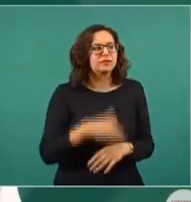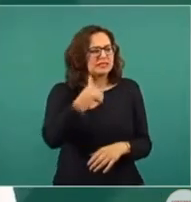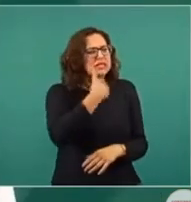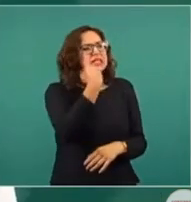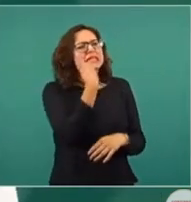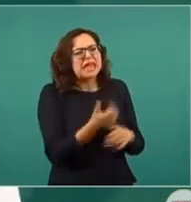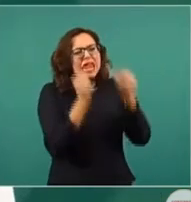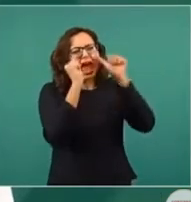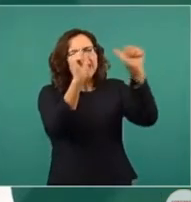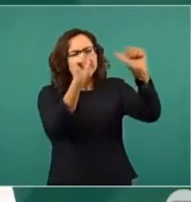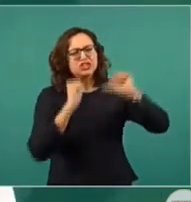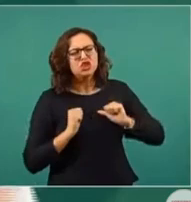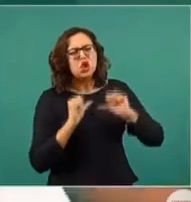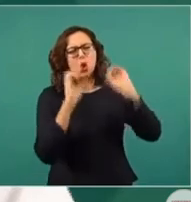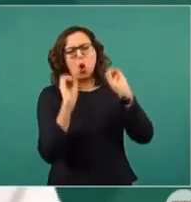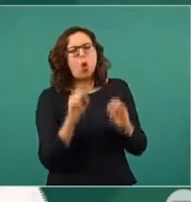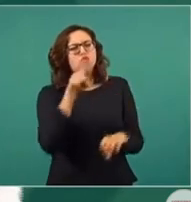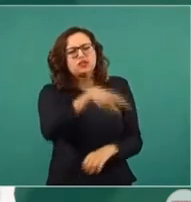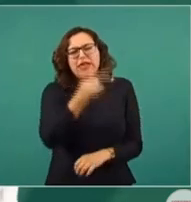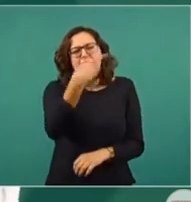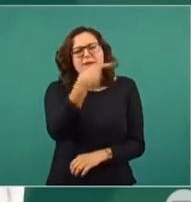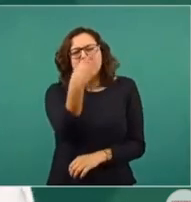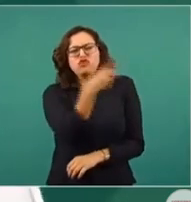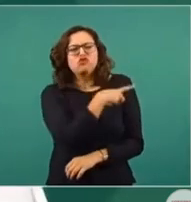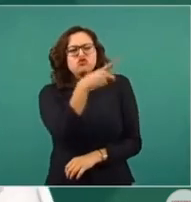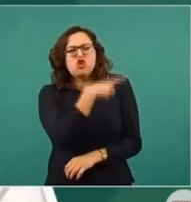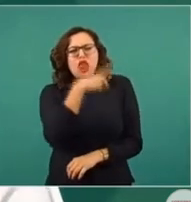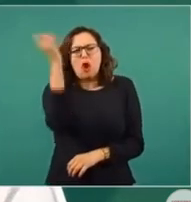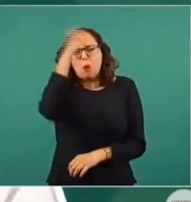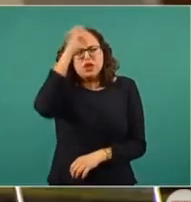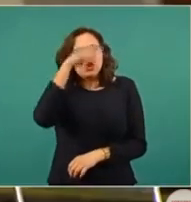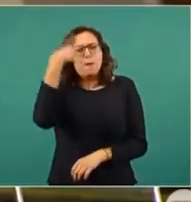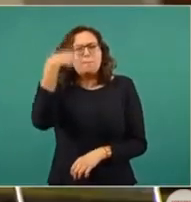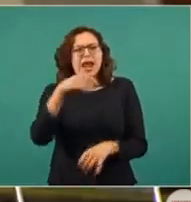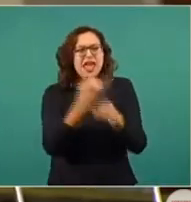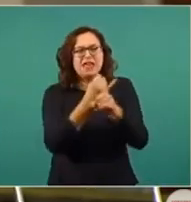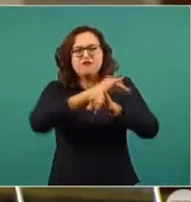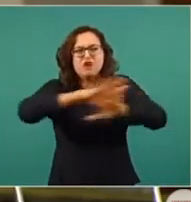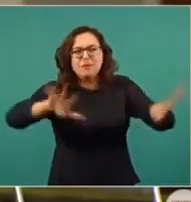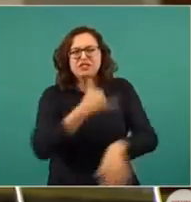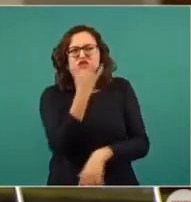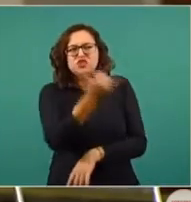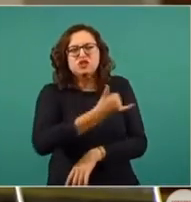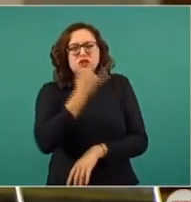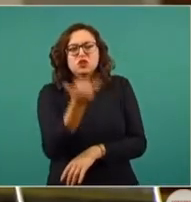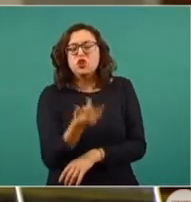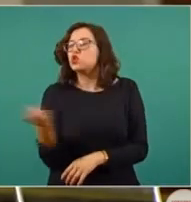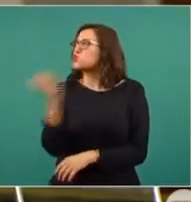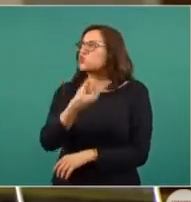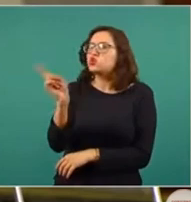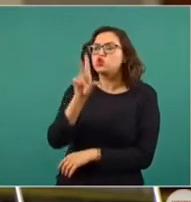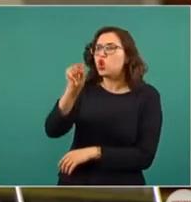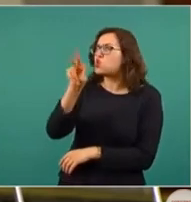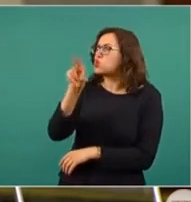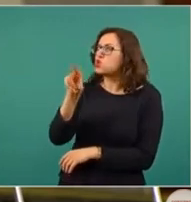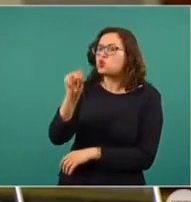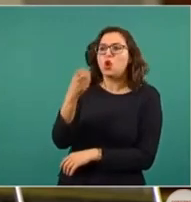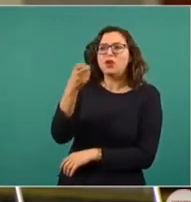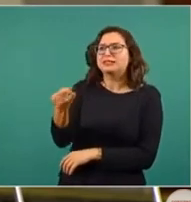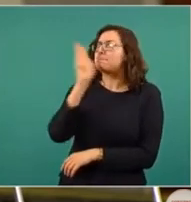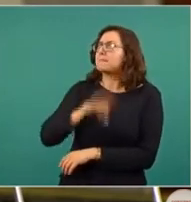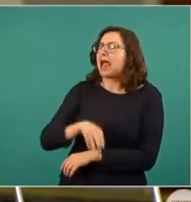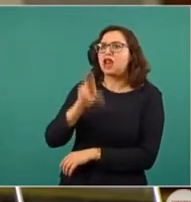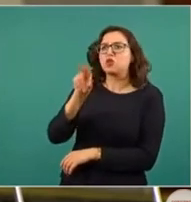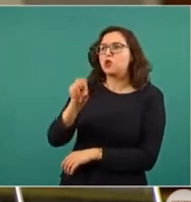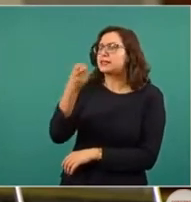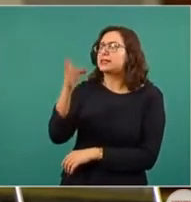quiere seguir planteando su postura para desinformar? No, no, no, no, es que eso no es correcto, no es correcto